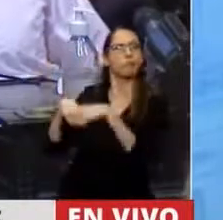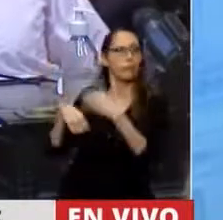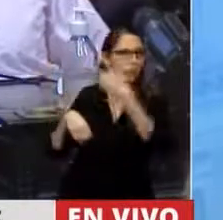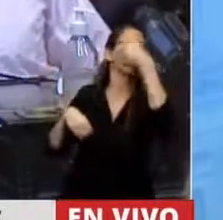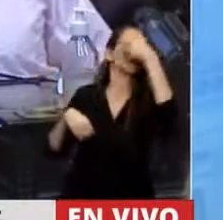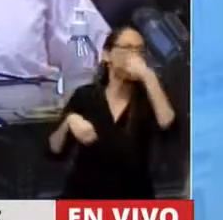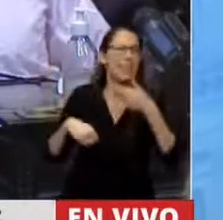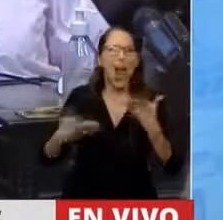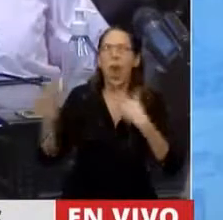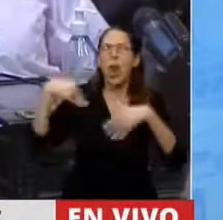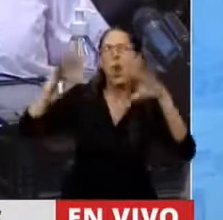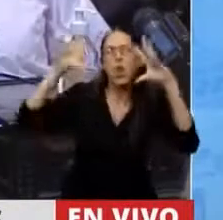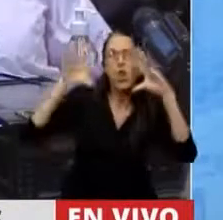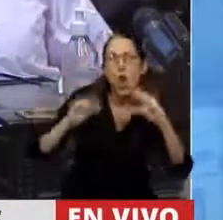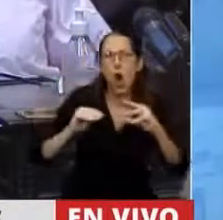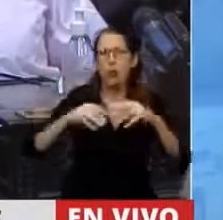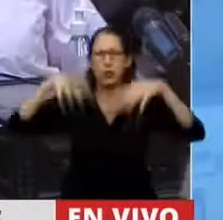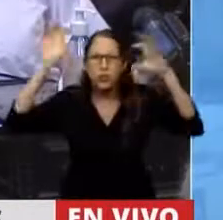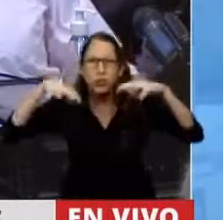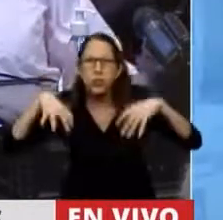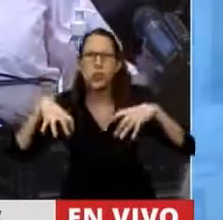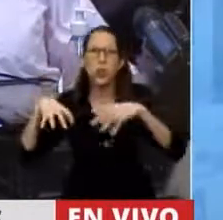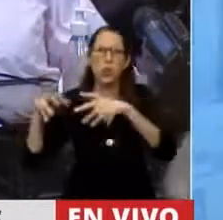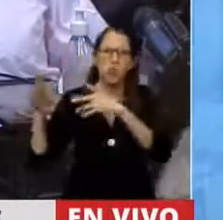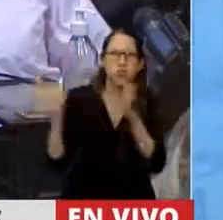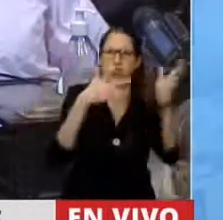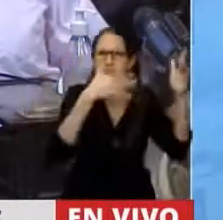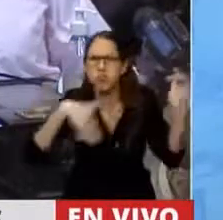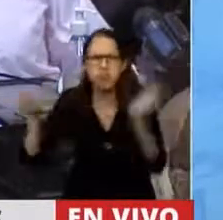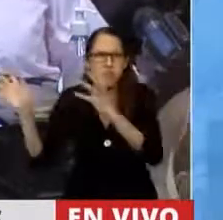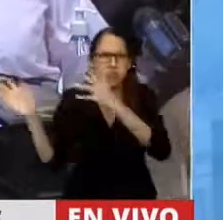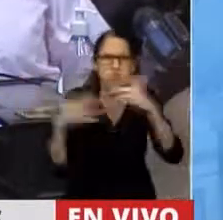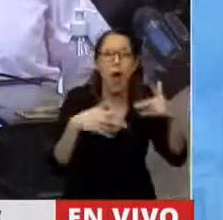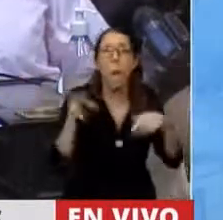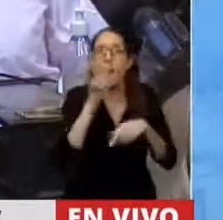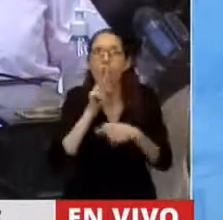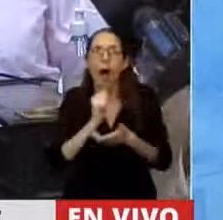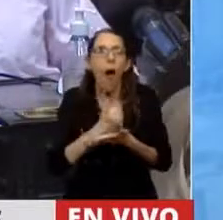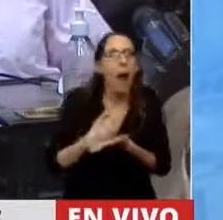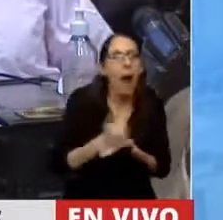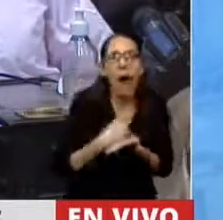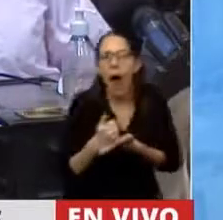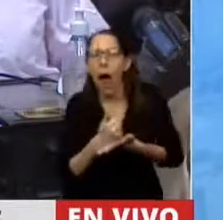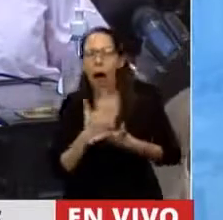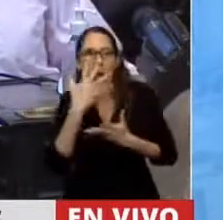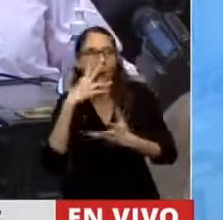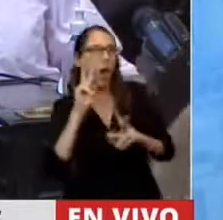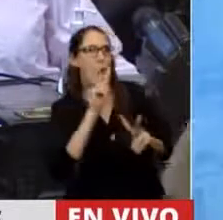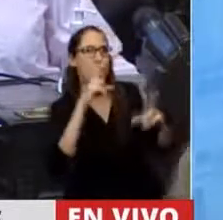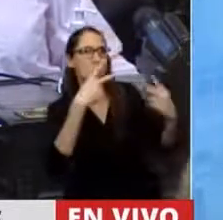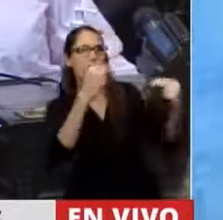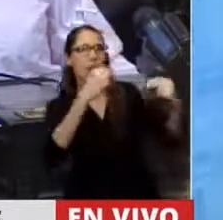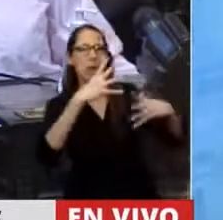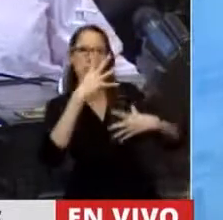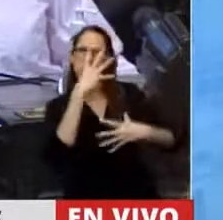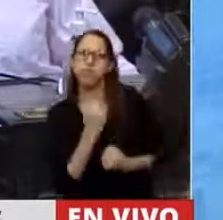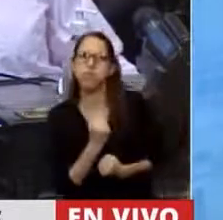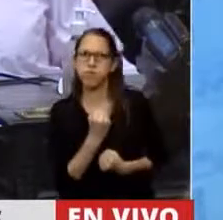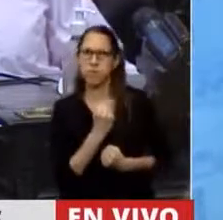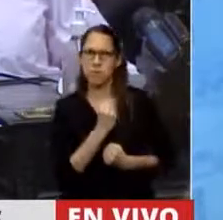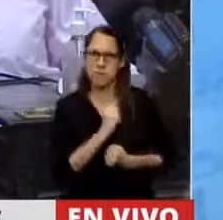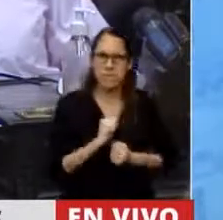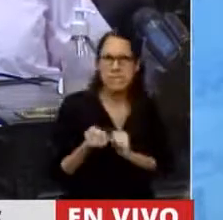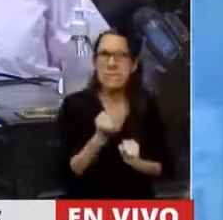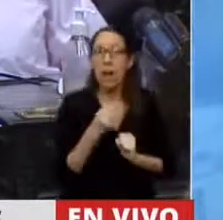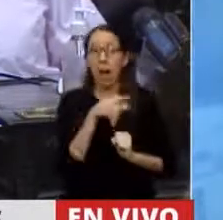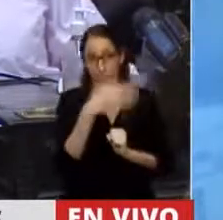lluviosa con un temporal de viento. Esas mujeres que se quedaron masticando bronca. Se tiene que tratar en